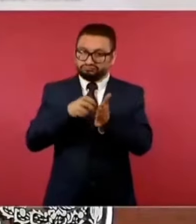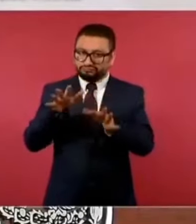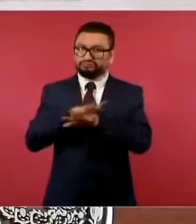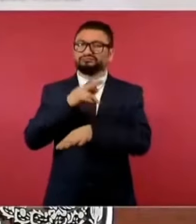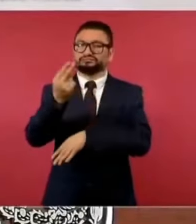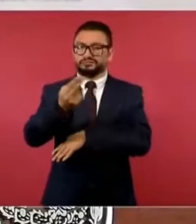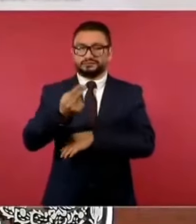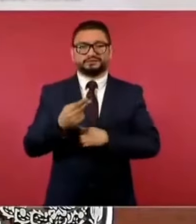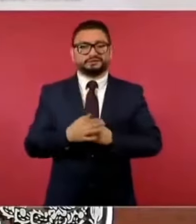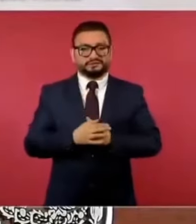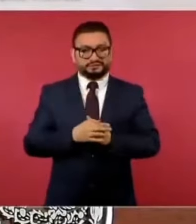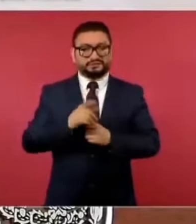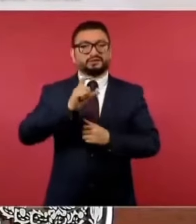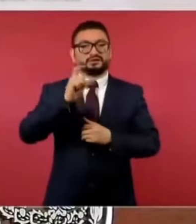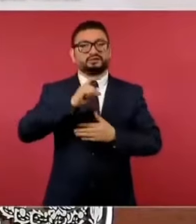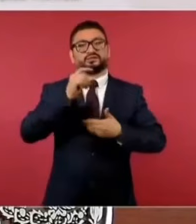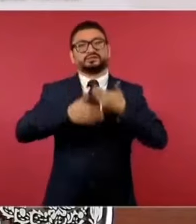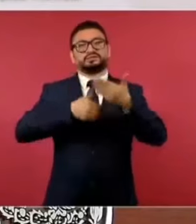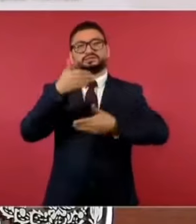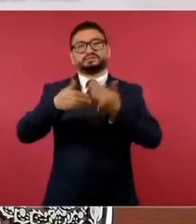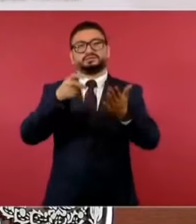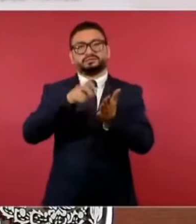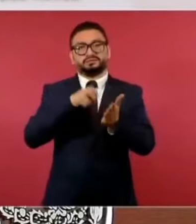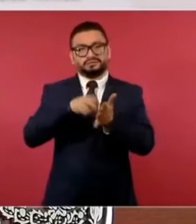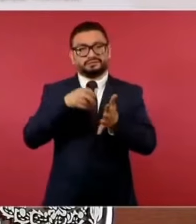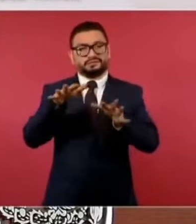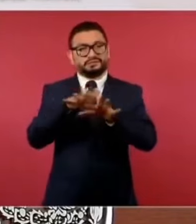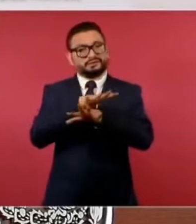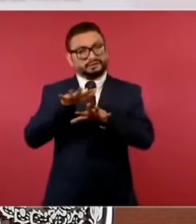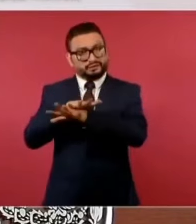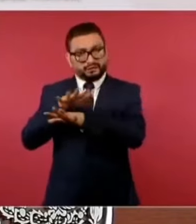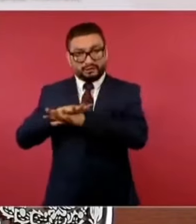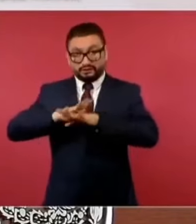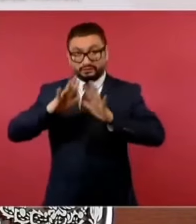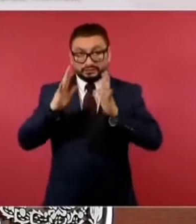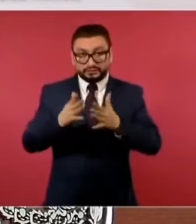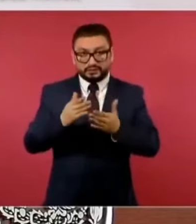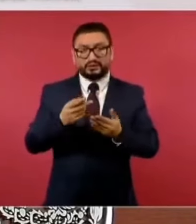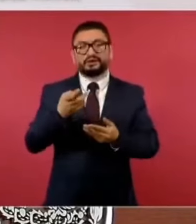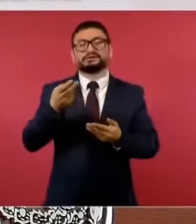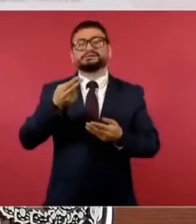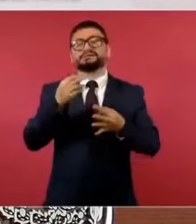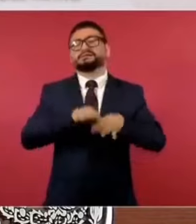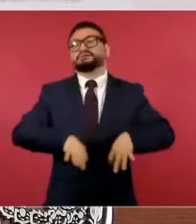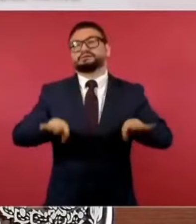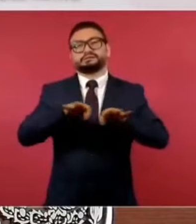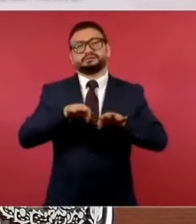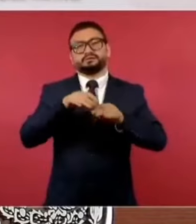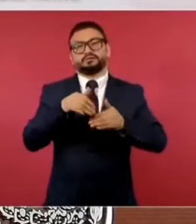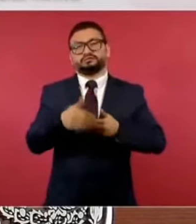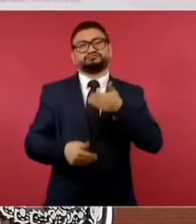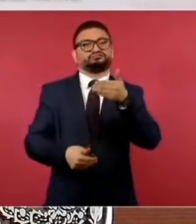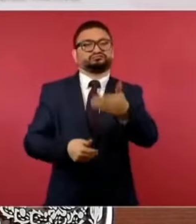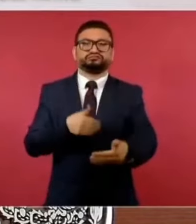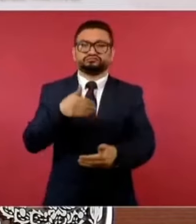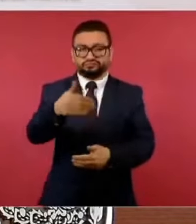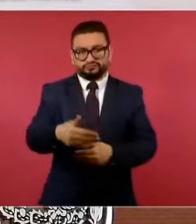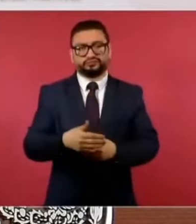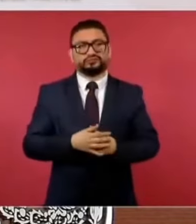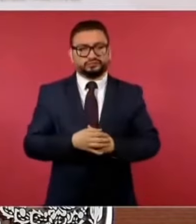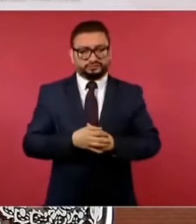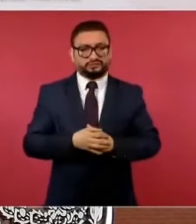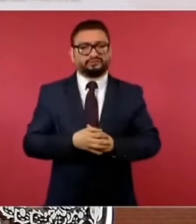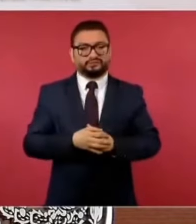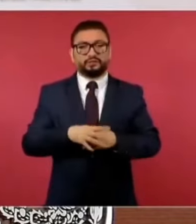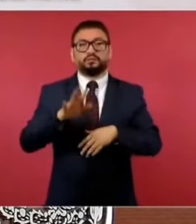Y cuando hagamos la renovación, vamos a dar un paso muy importante en la eficiencia